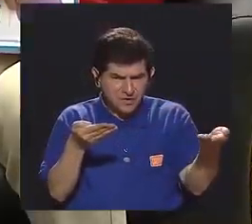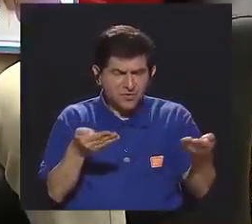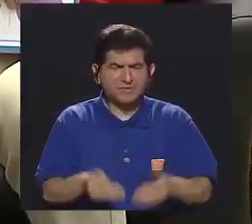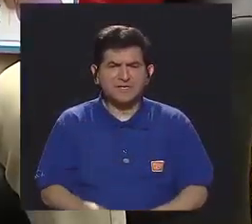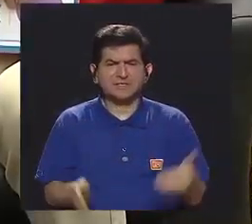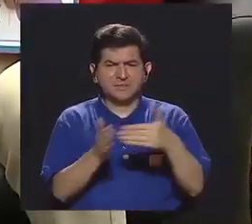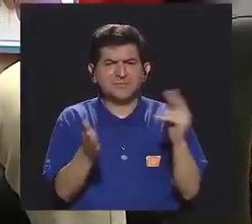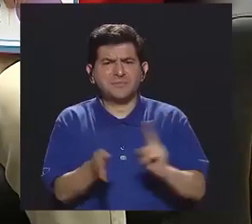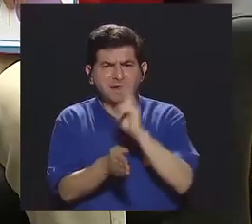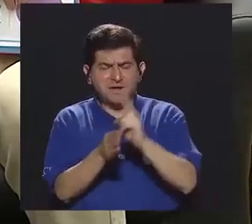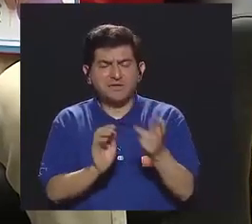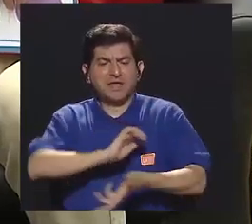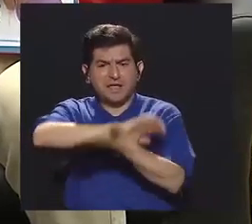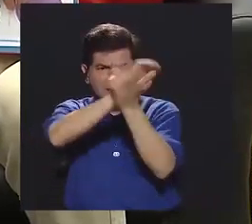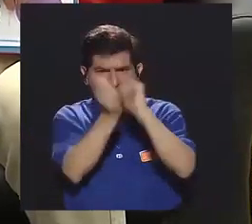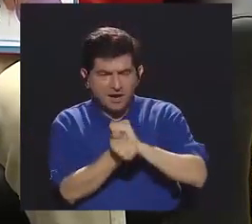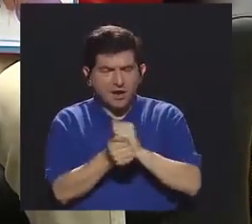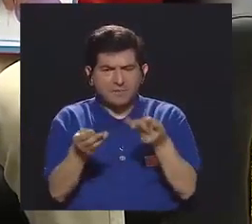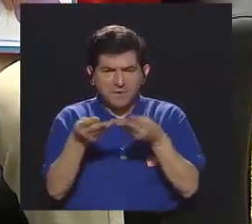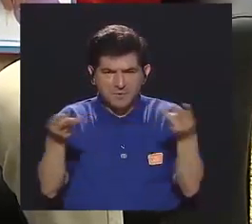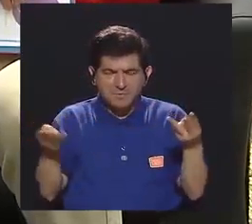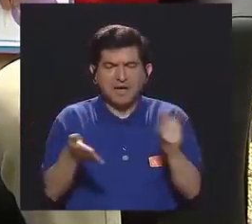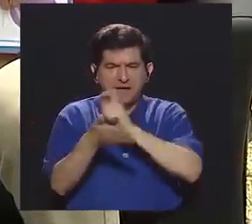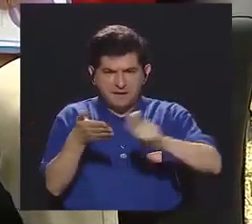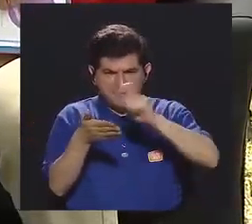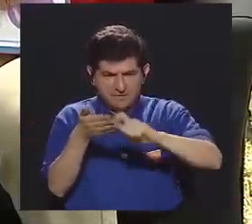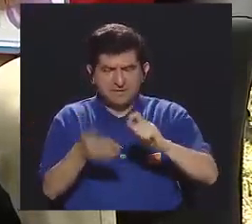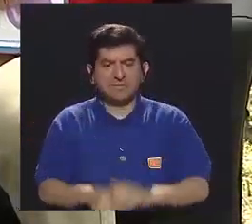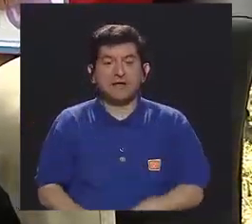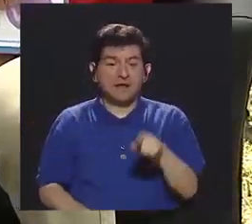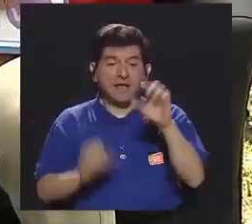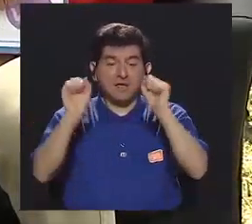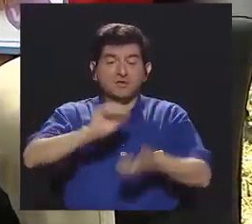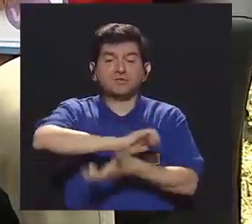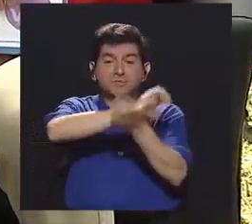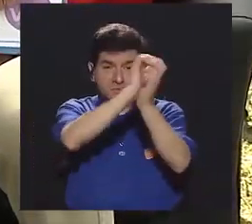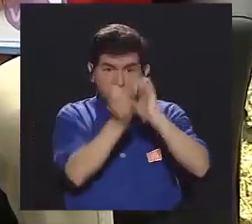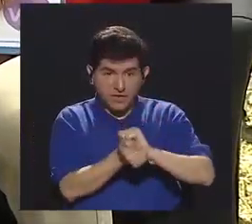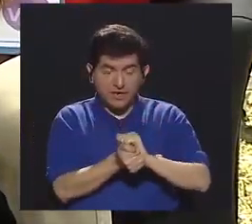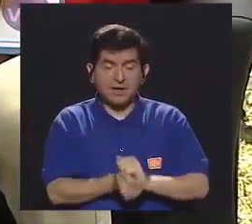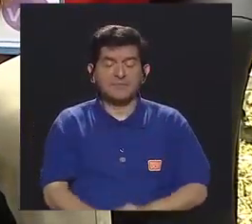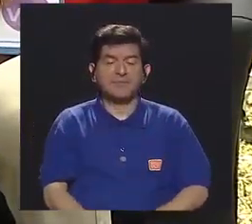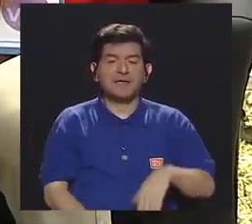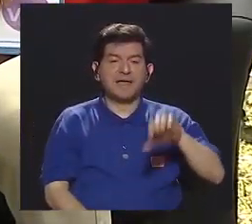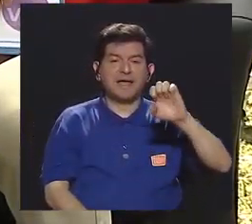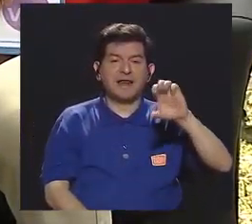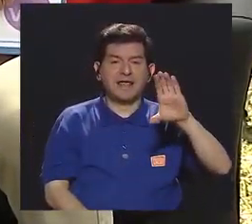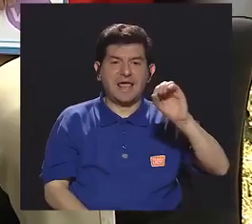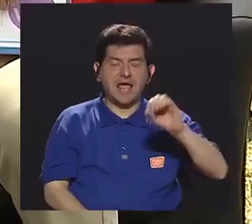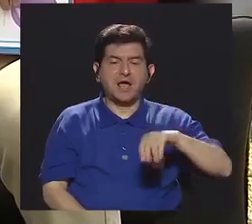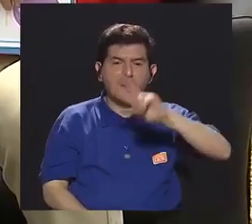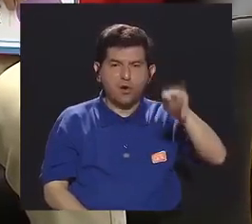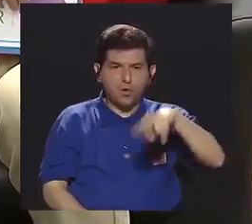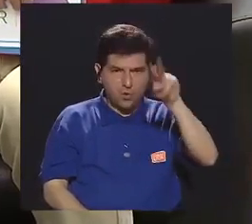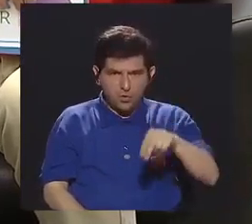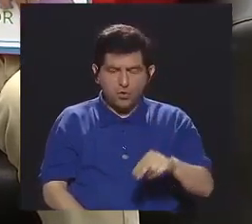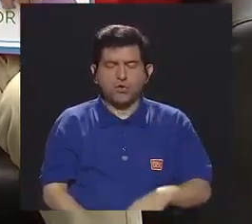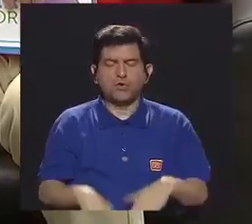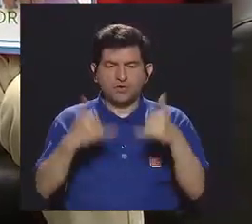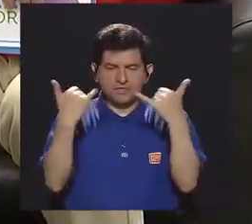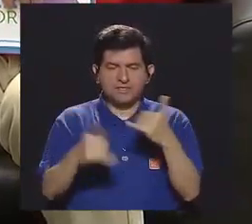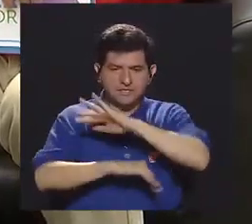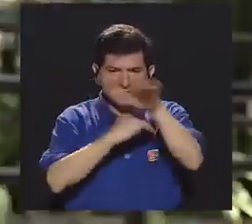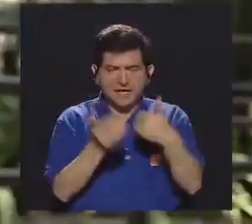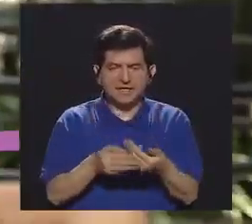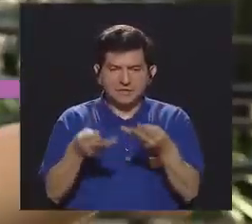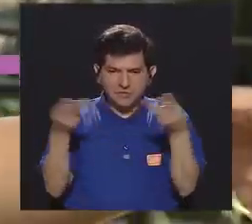para reciclar y a cambio se le daban útiles a escolares. Ellos podían cambiar esos ecocolones que se les había dado de todo lo que